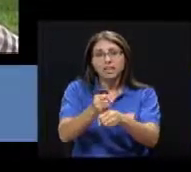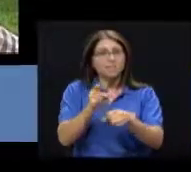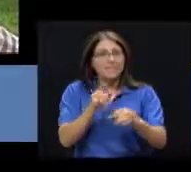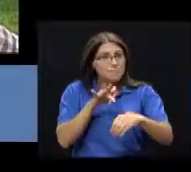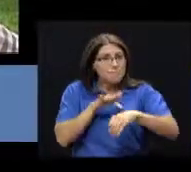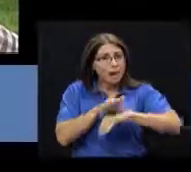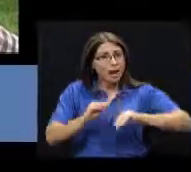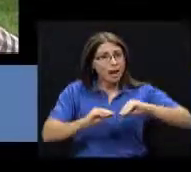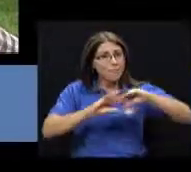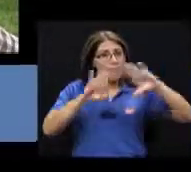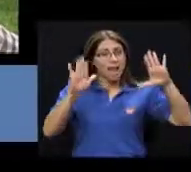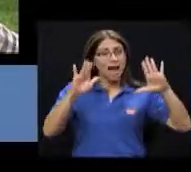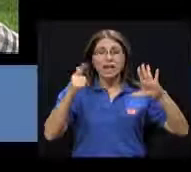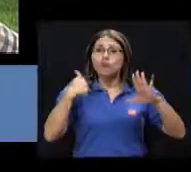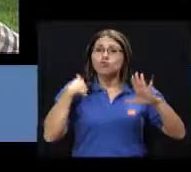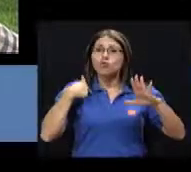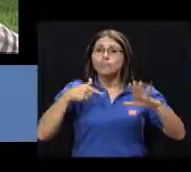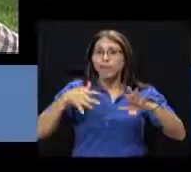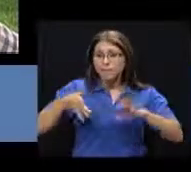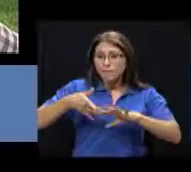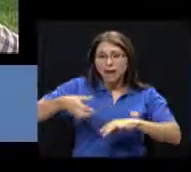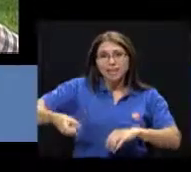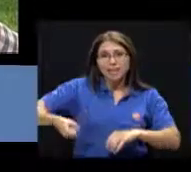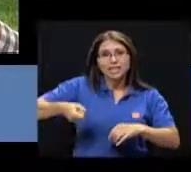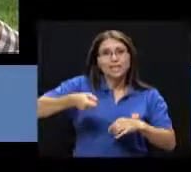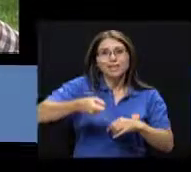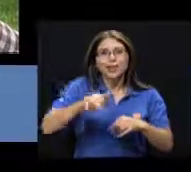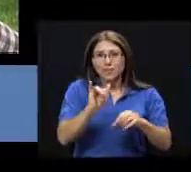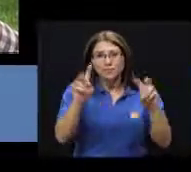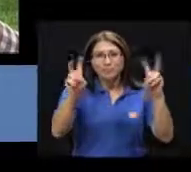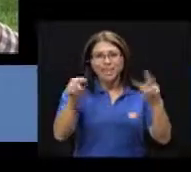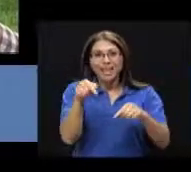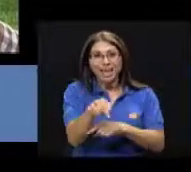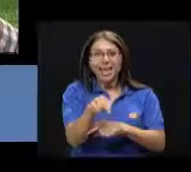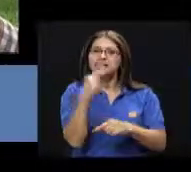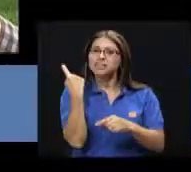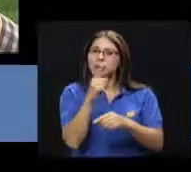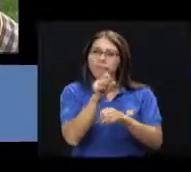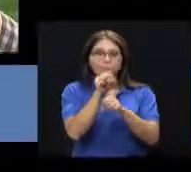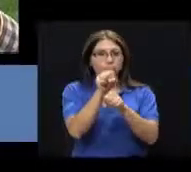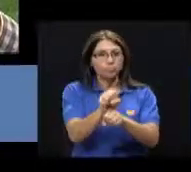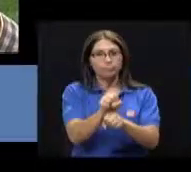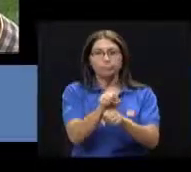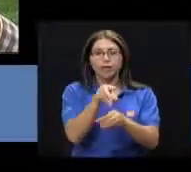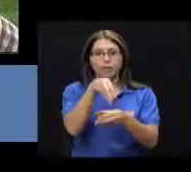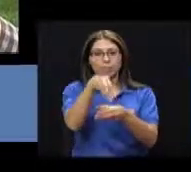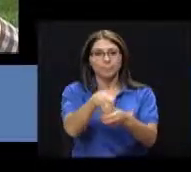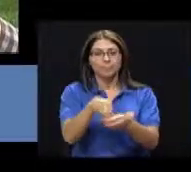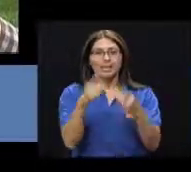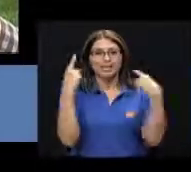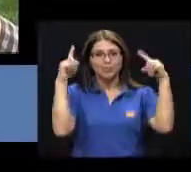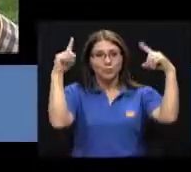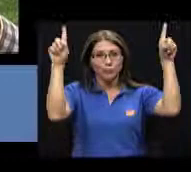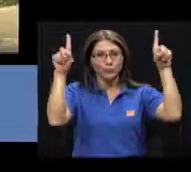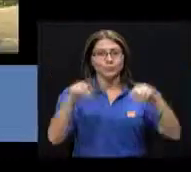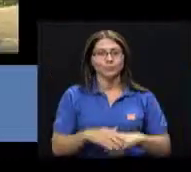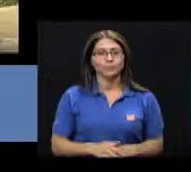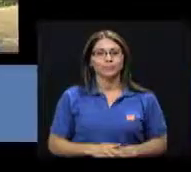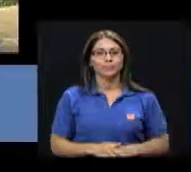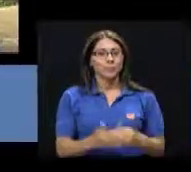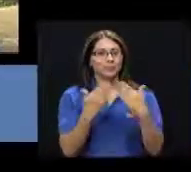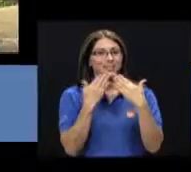he hecho mi maletín y está incorporado en esa rutina, de esa forma entonces es exitoso.